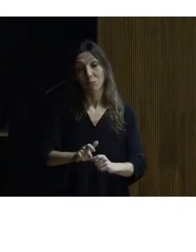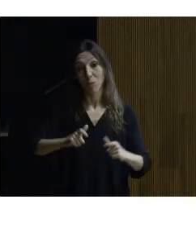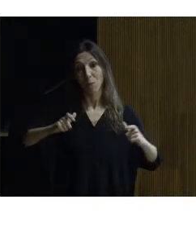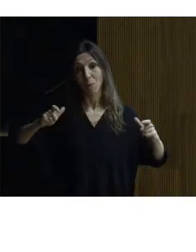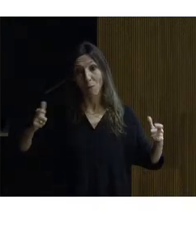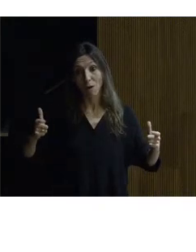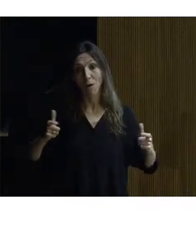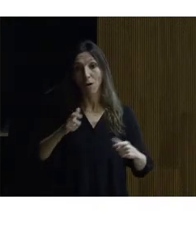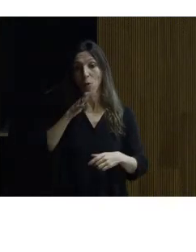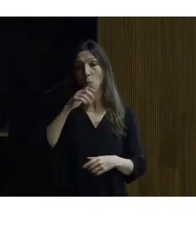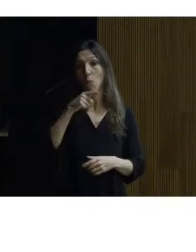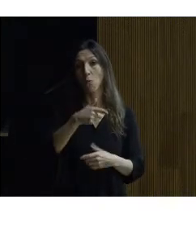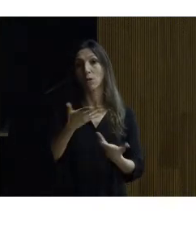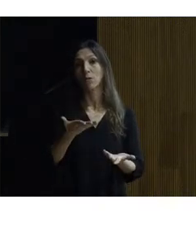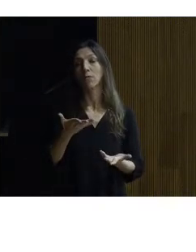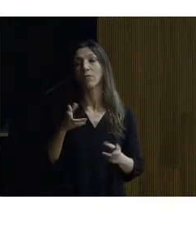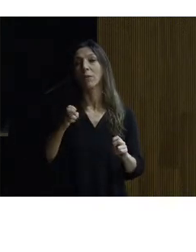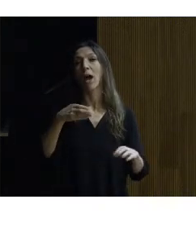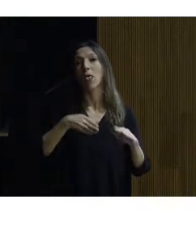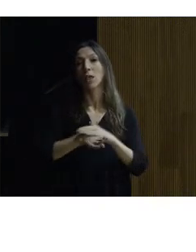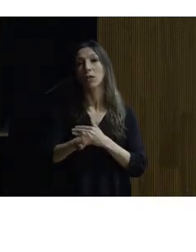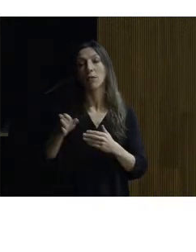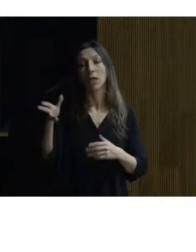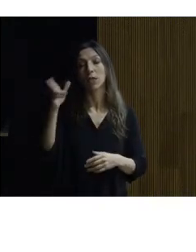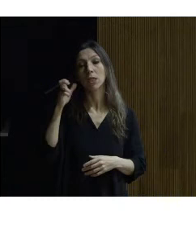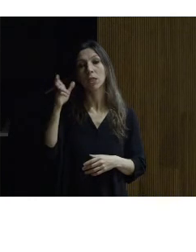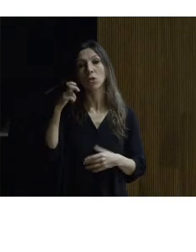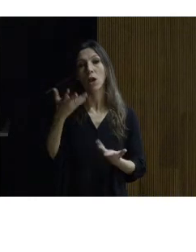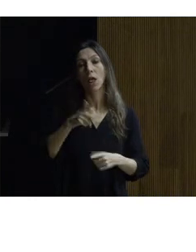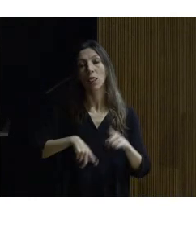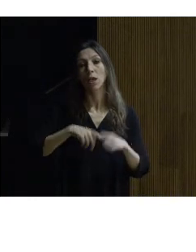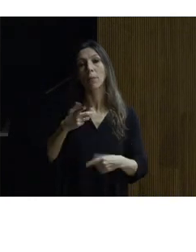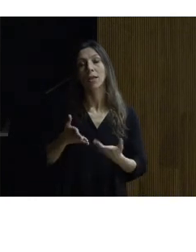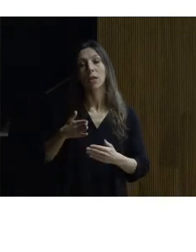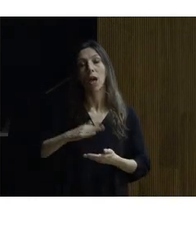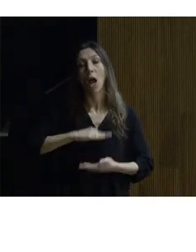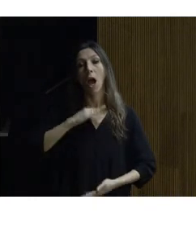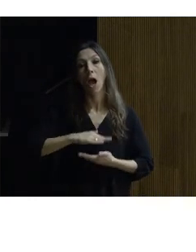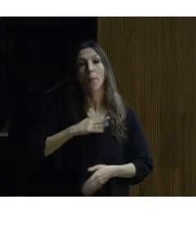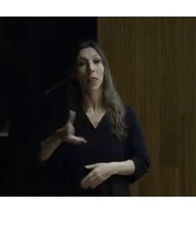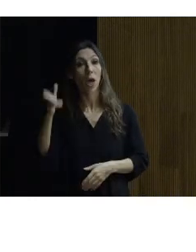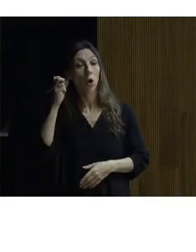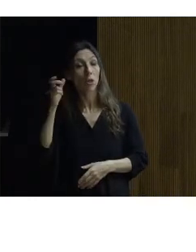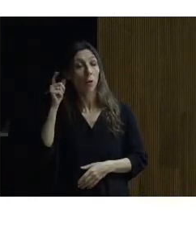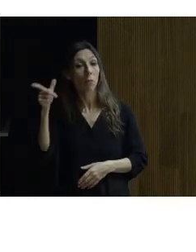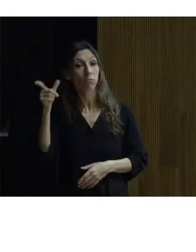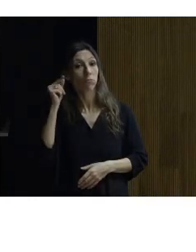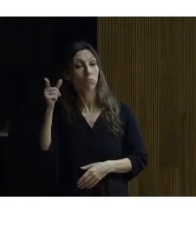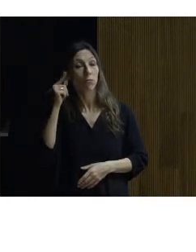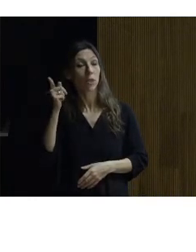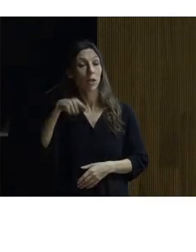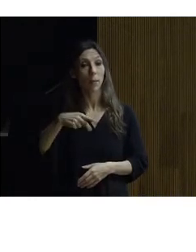plantearíamos por lo tanto en accesibilidad sensorial tanto la diferente capacidad auditiva como la diferente capacidad visual